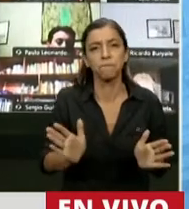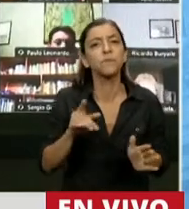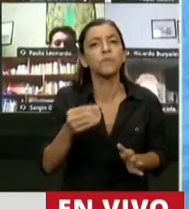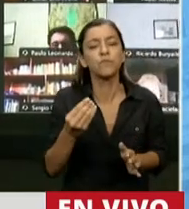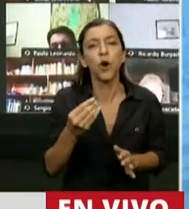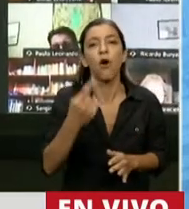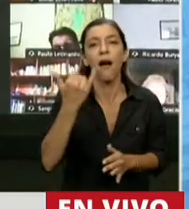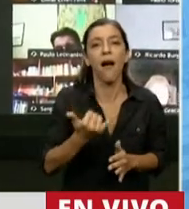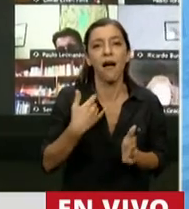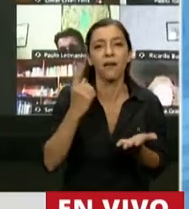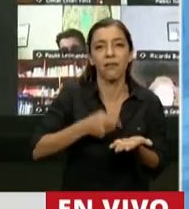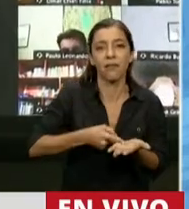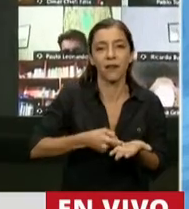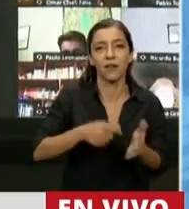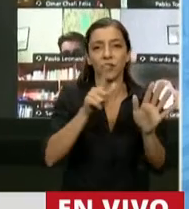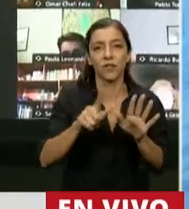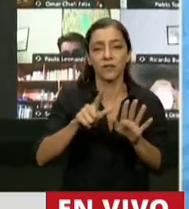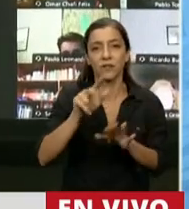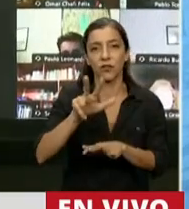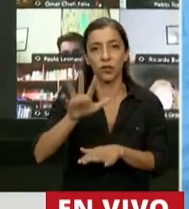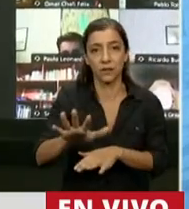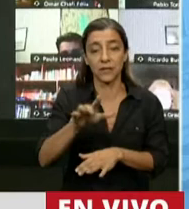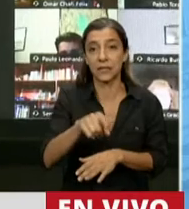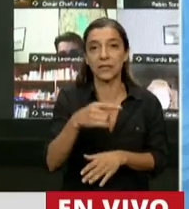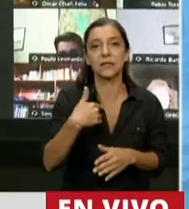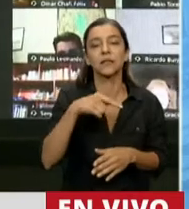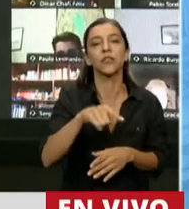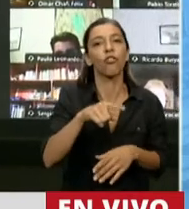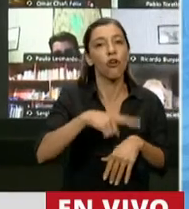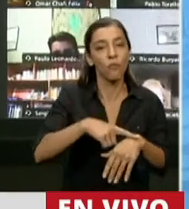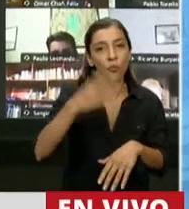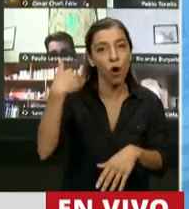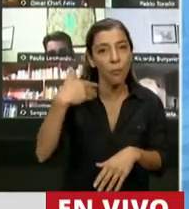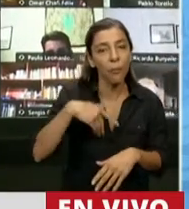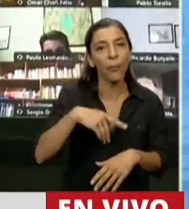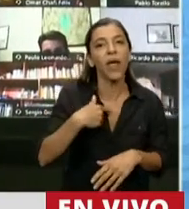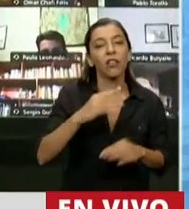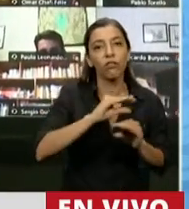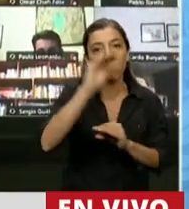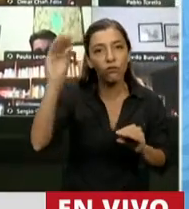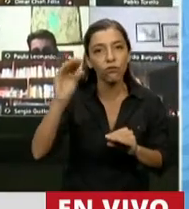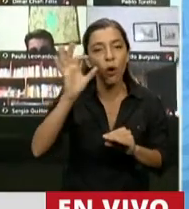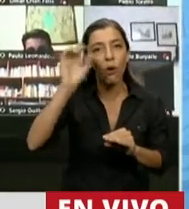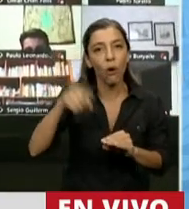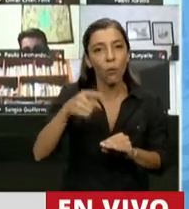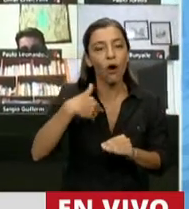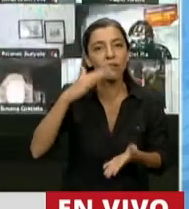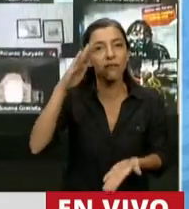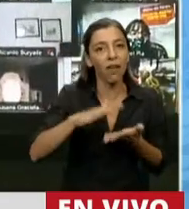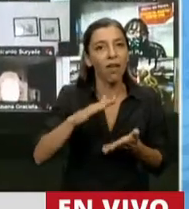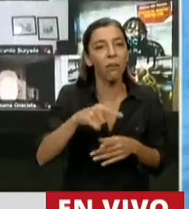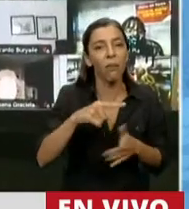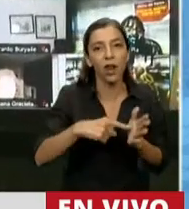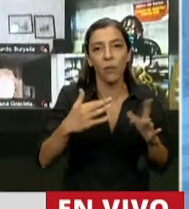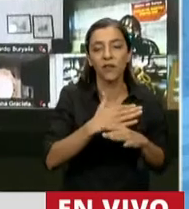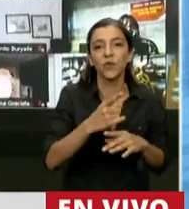decreto 735, por el cual se redujo el coeficiente de coparticipación de la Ciudad de Buenos